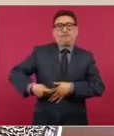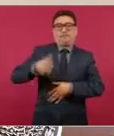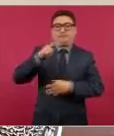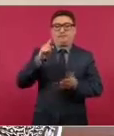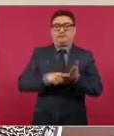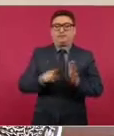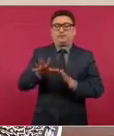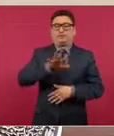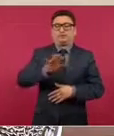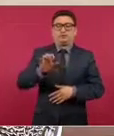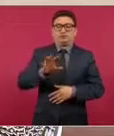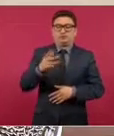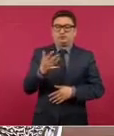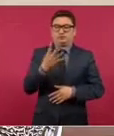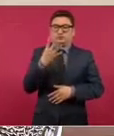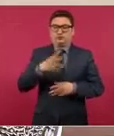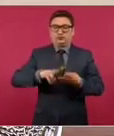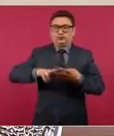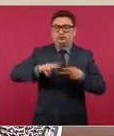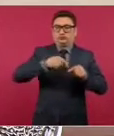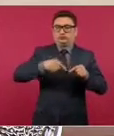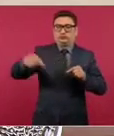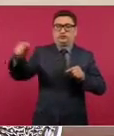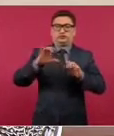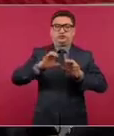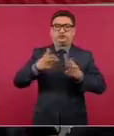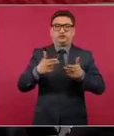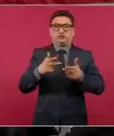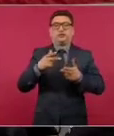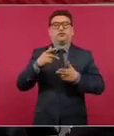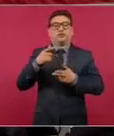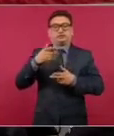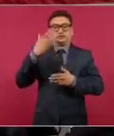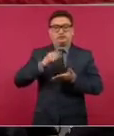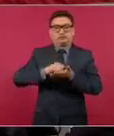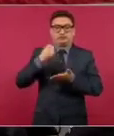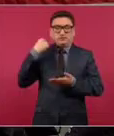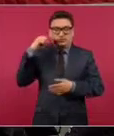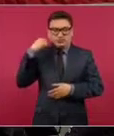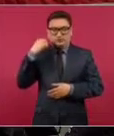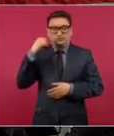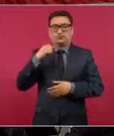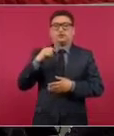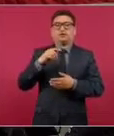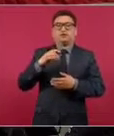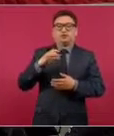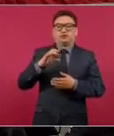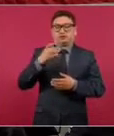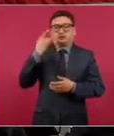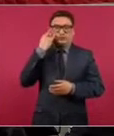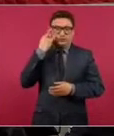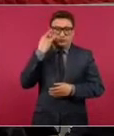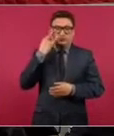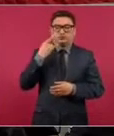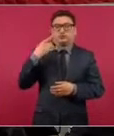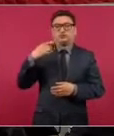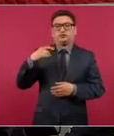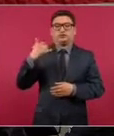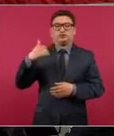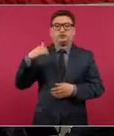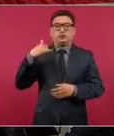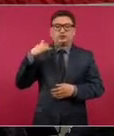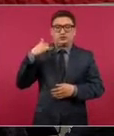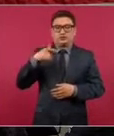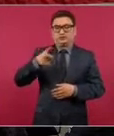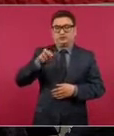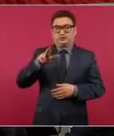kilómetros de vía, cruzará Chiapas, Tabasco, Campeche, Yucatán y Quintana Roo. La ruta contará con